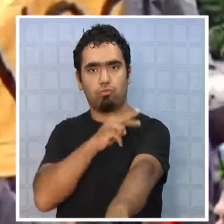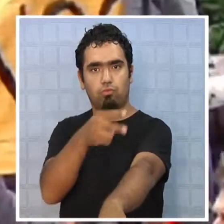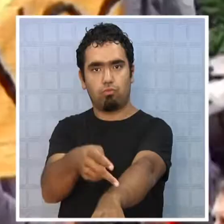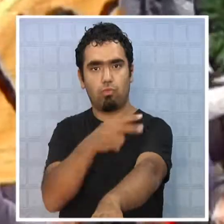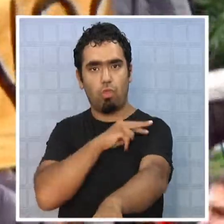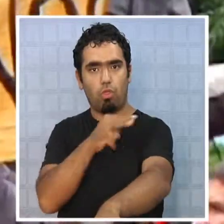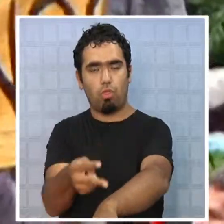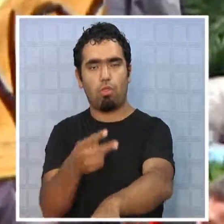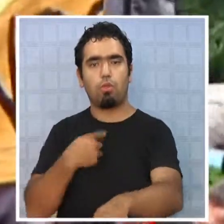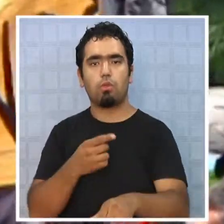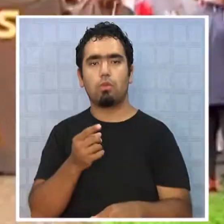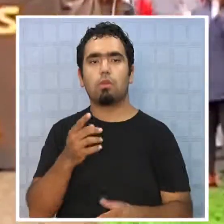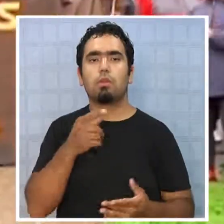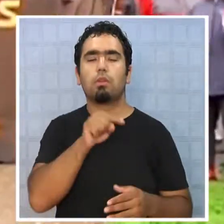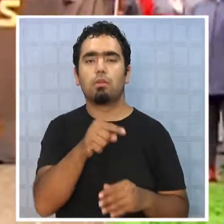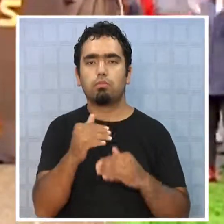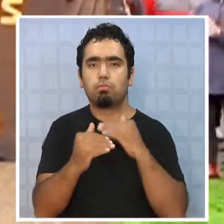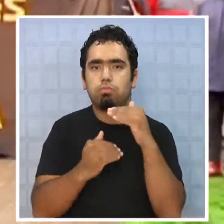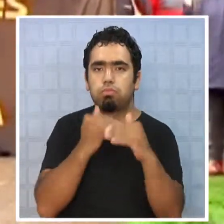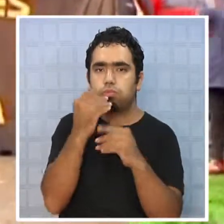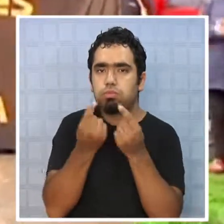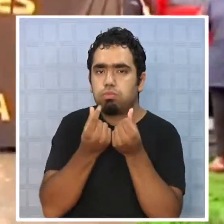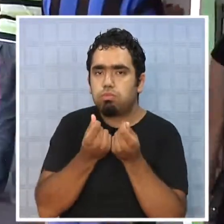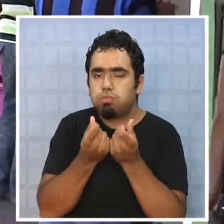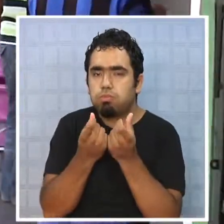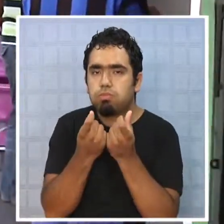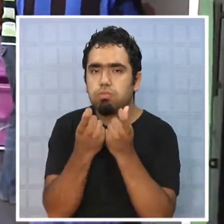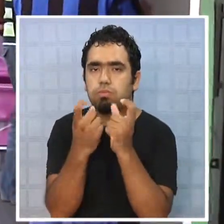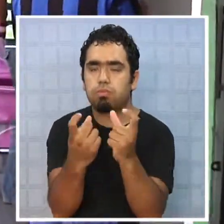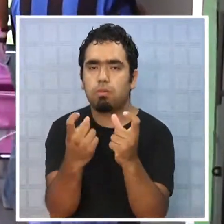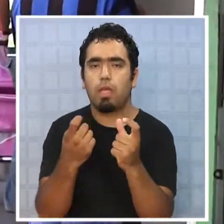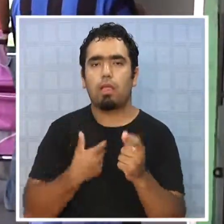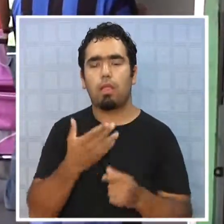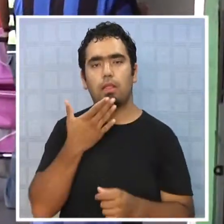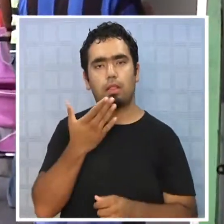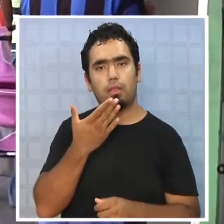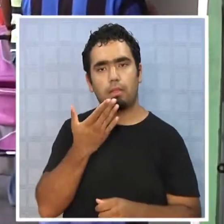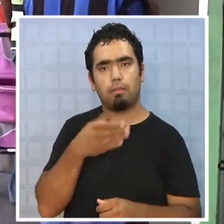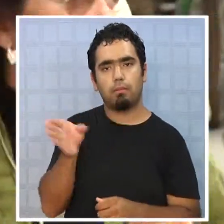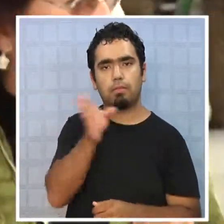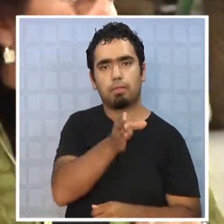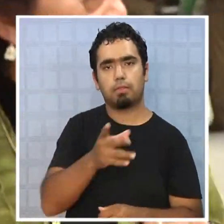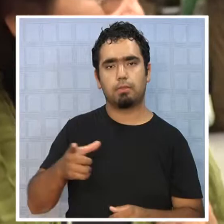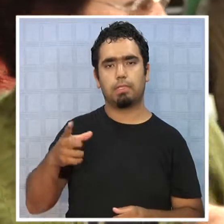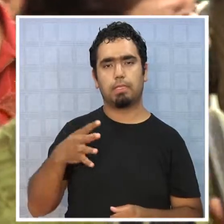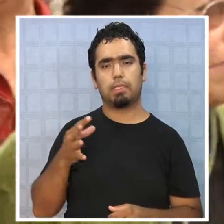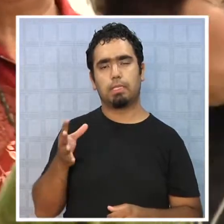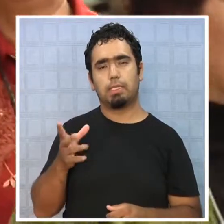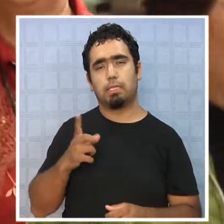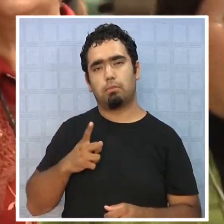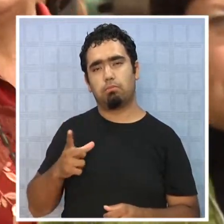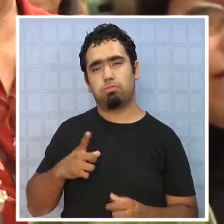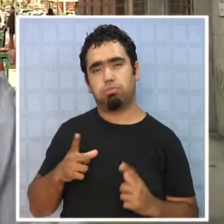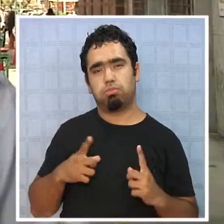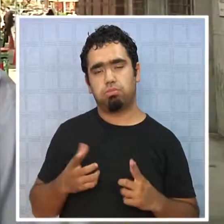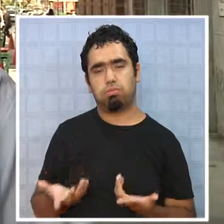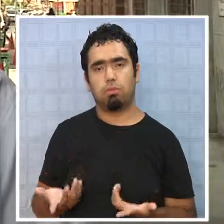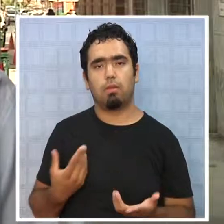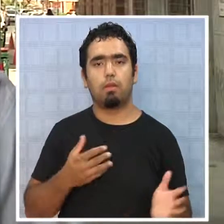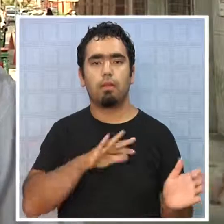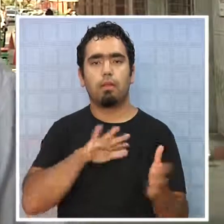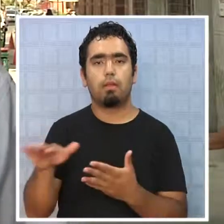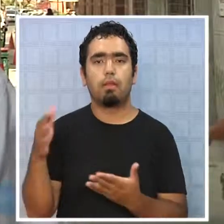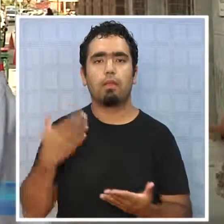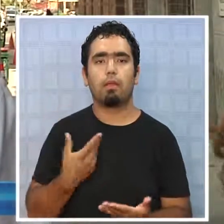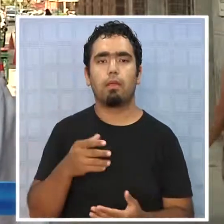buenas estadísticas en materia de crecimiento económico y de desempleo, pero las carencias continúan. Mucho de lo que se dice respecto del pleno